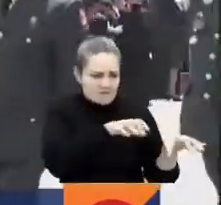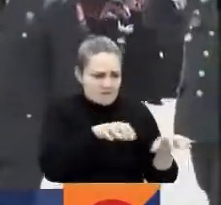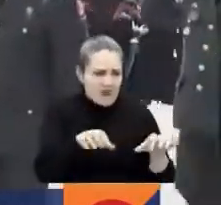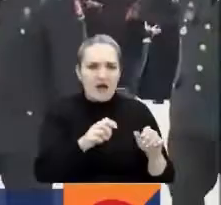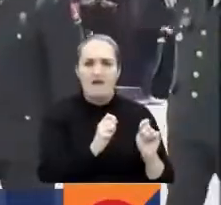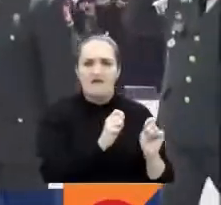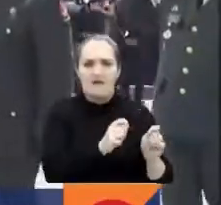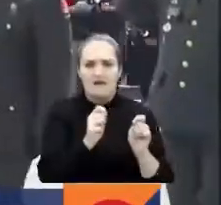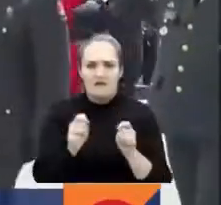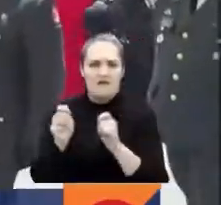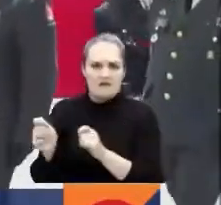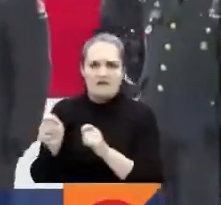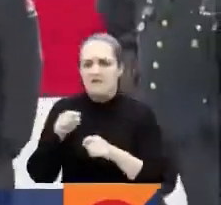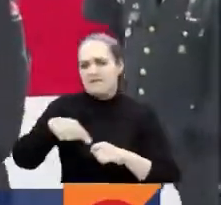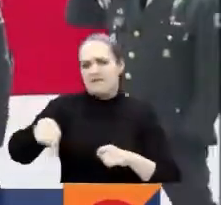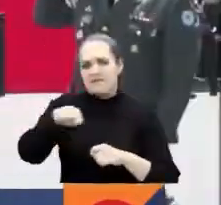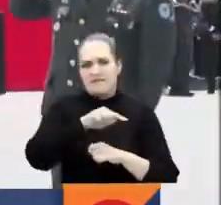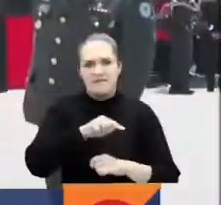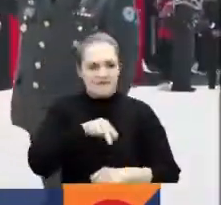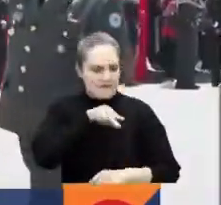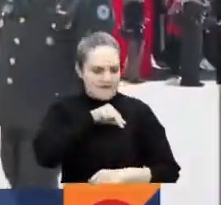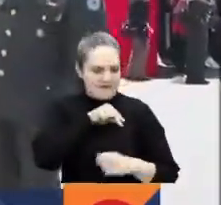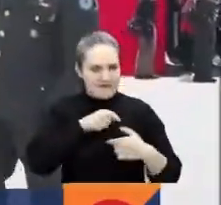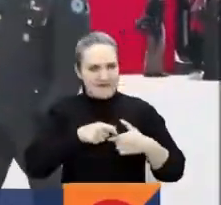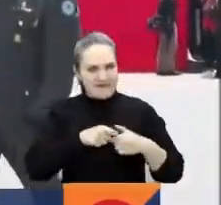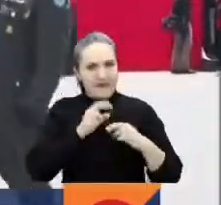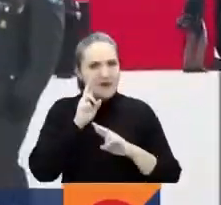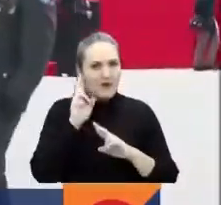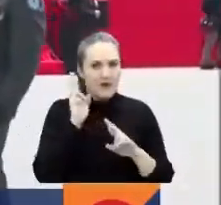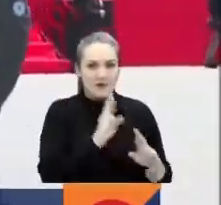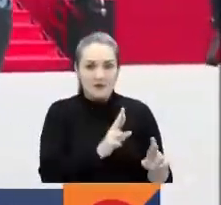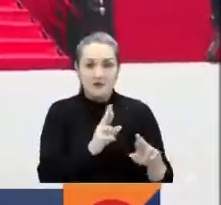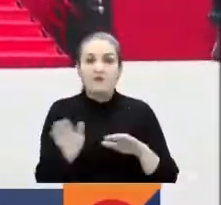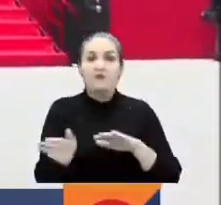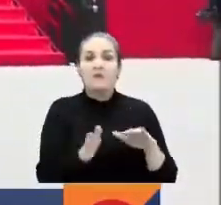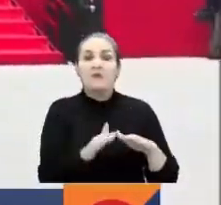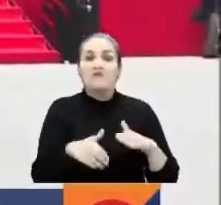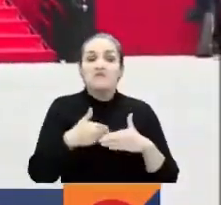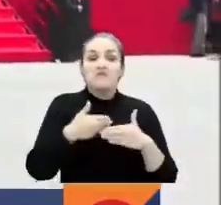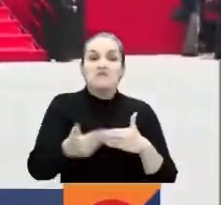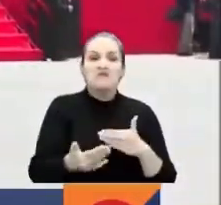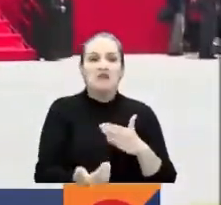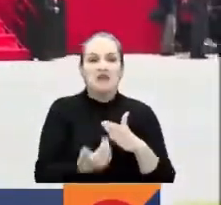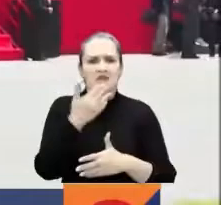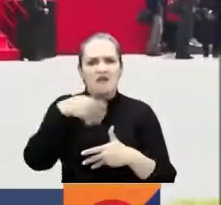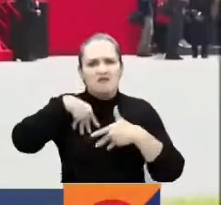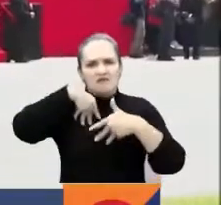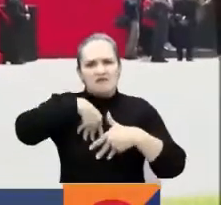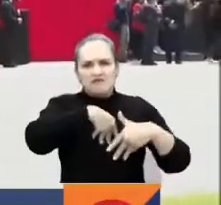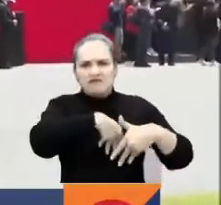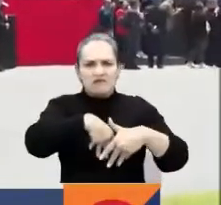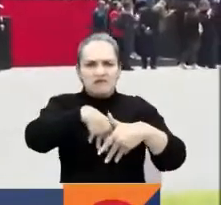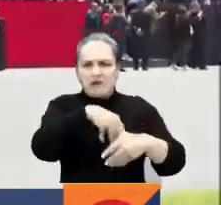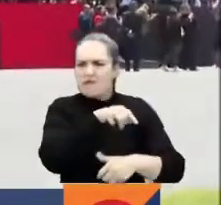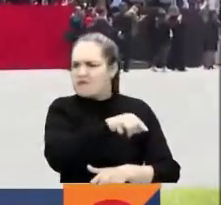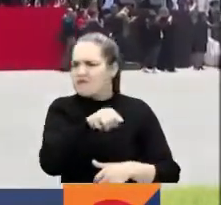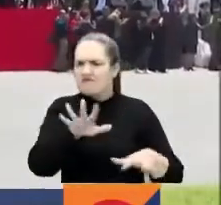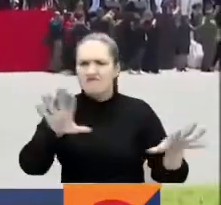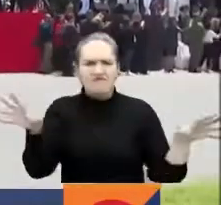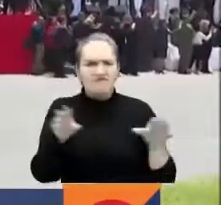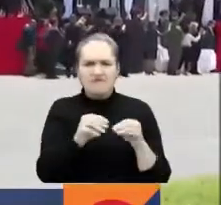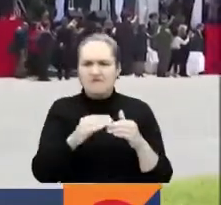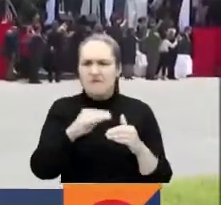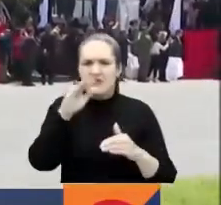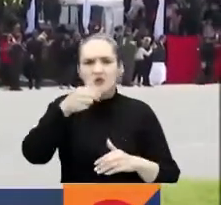por la pandemia. Ha habido presentaciones de todas las fuerzas con más de 12 mil uniformados, el Ejército, la